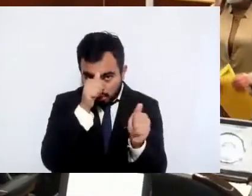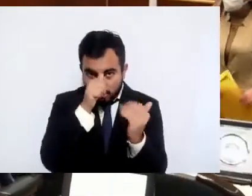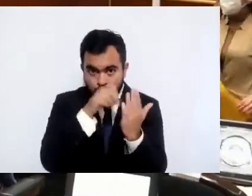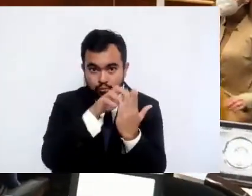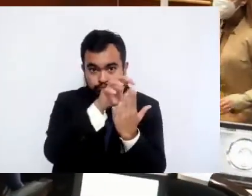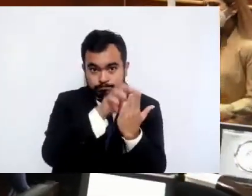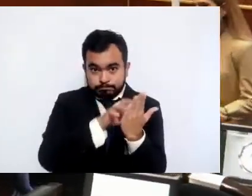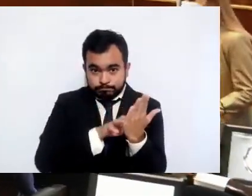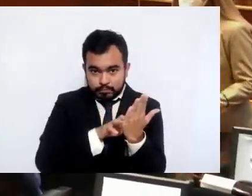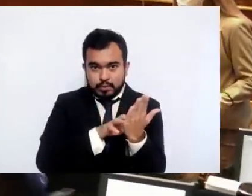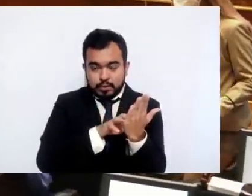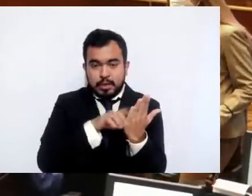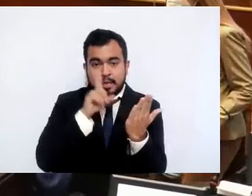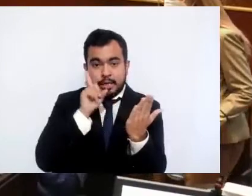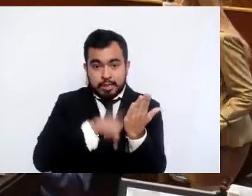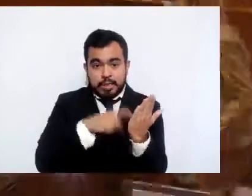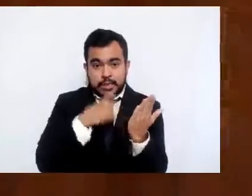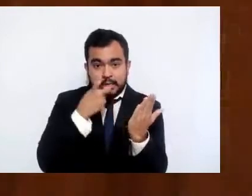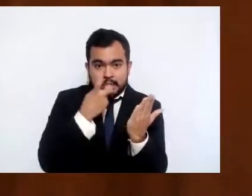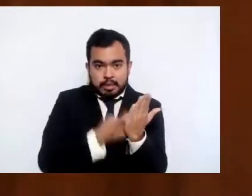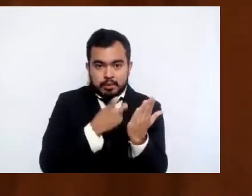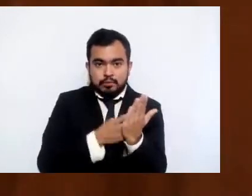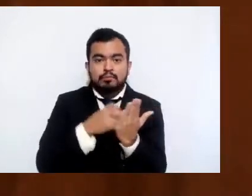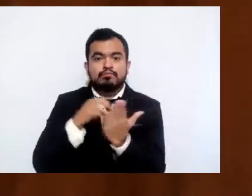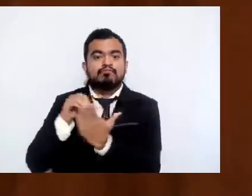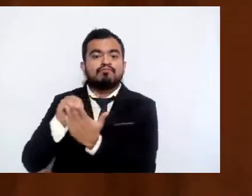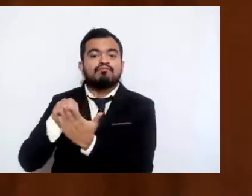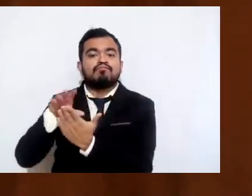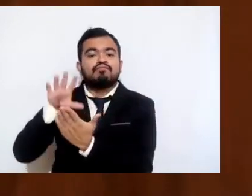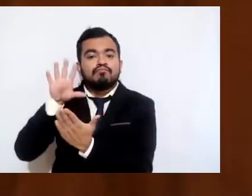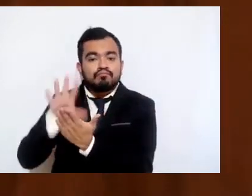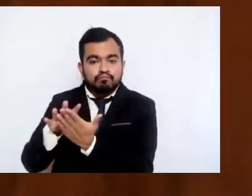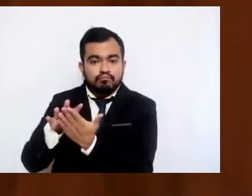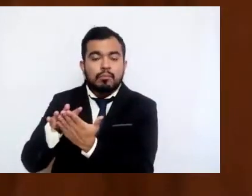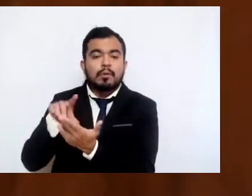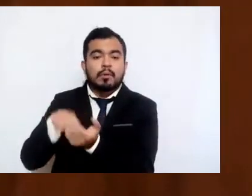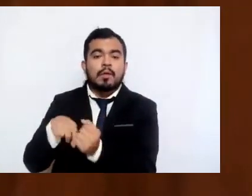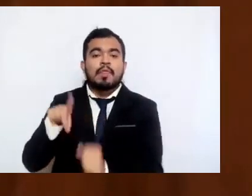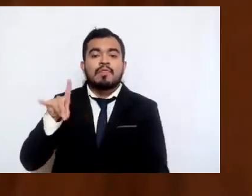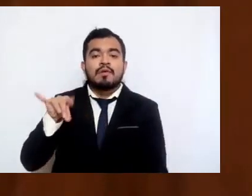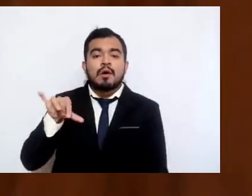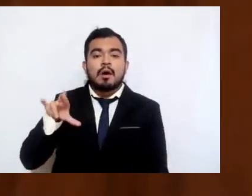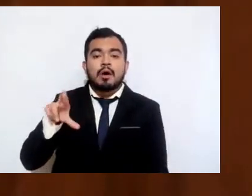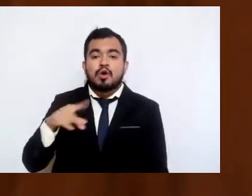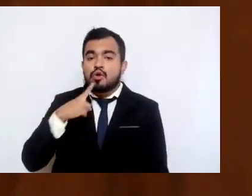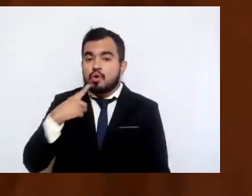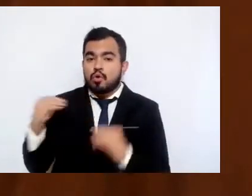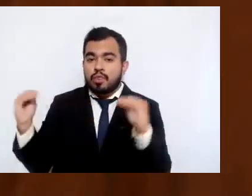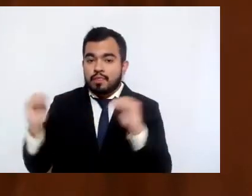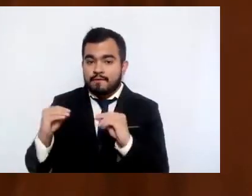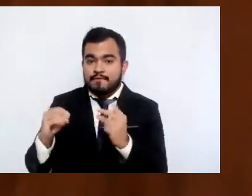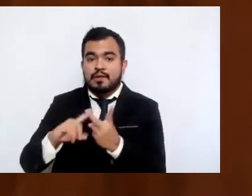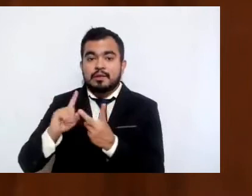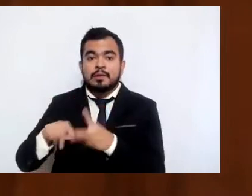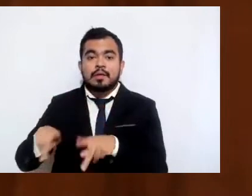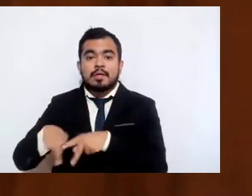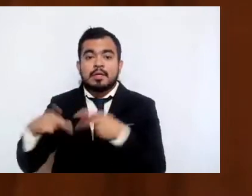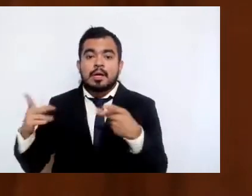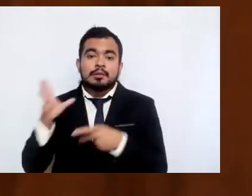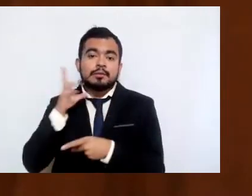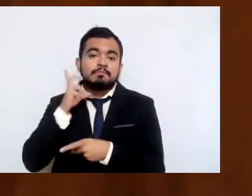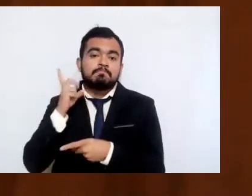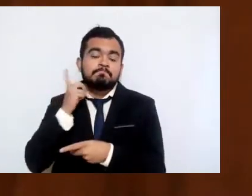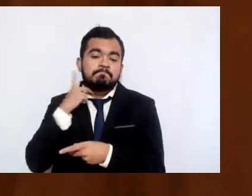resolución se inserte en el diario de los debates y la Gaceta Parlamentaria, agradeciéndoles de antemano su atención